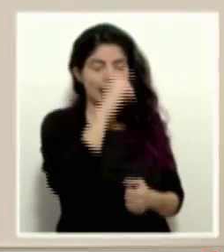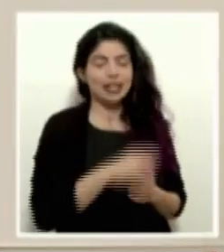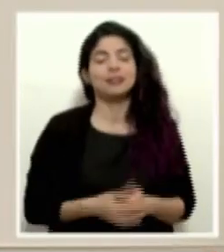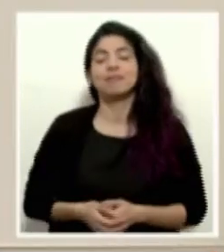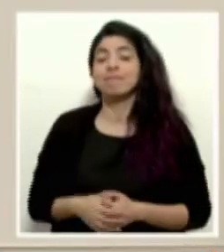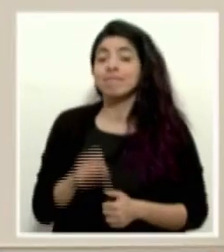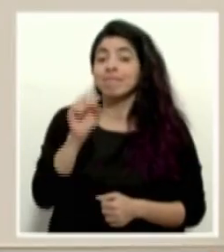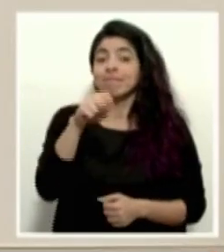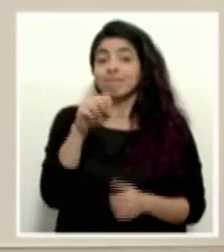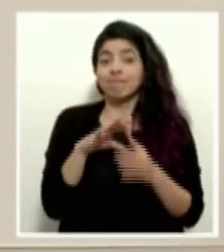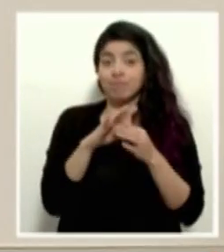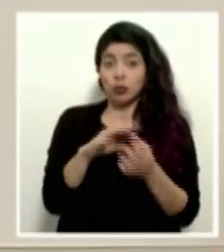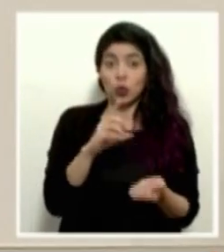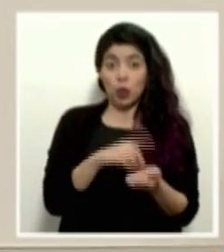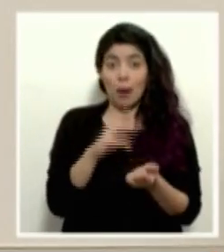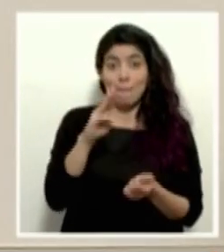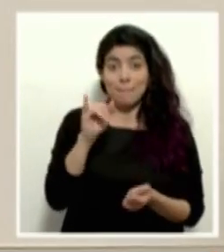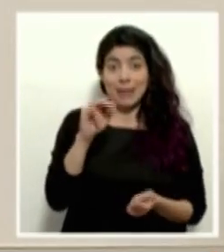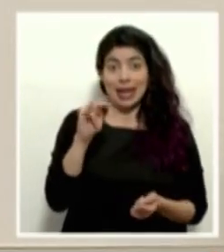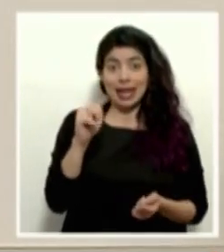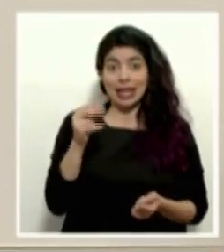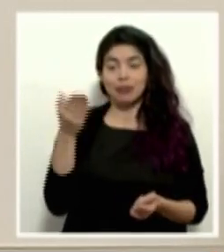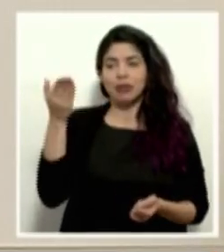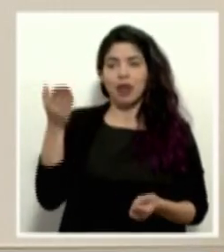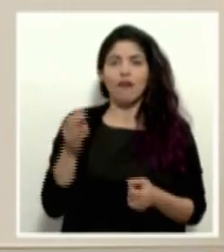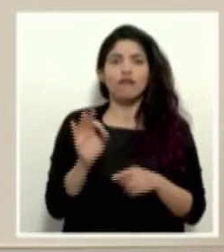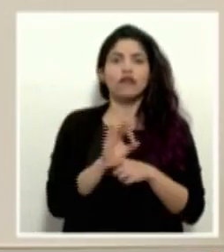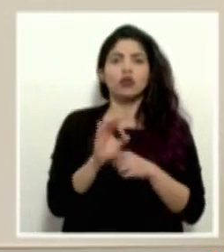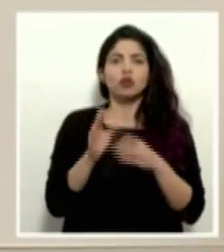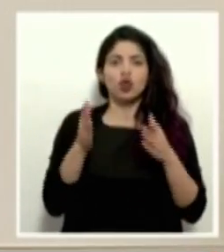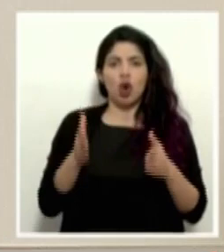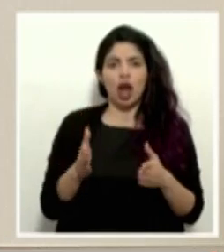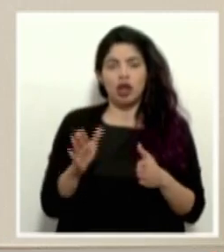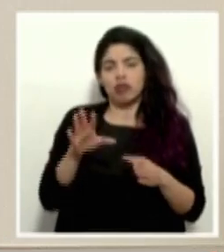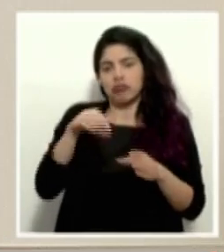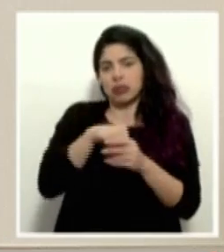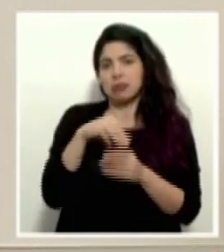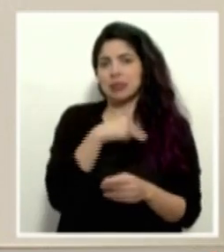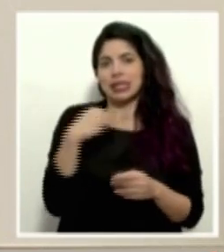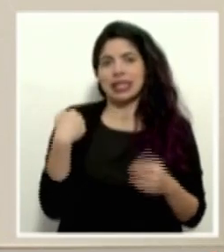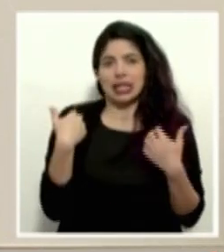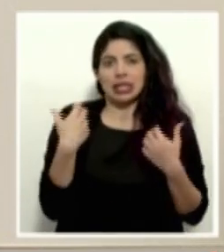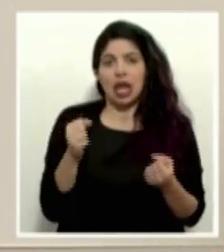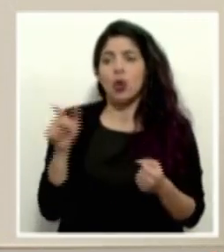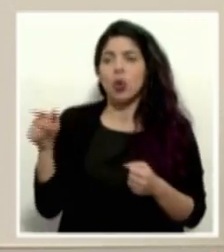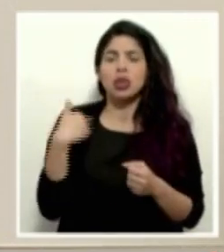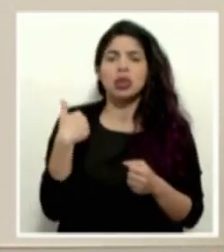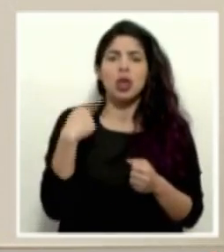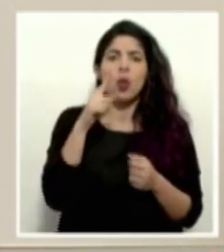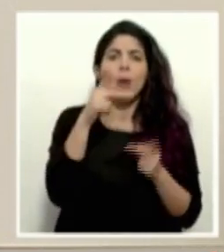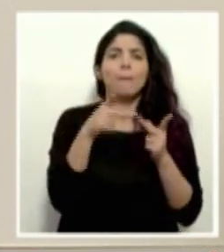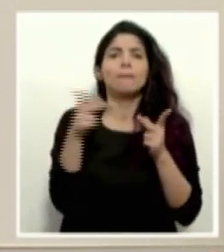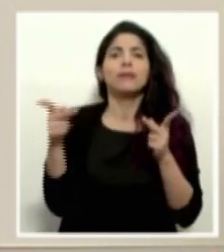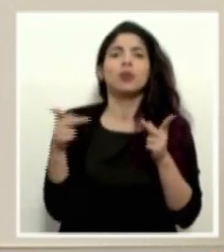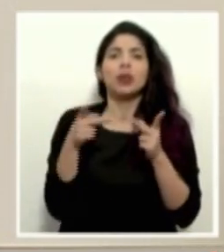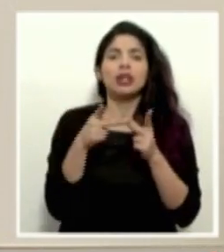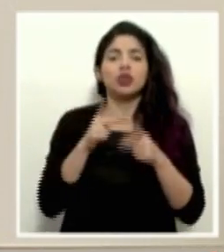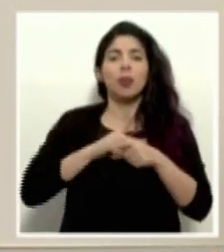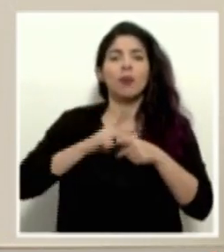Sí, con respecto al doctor Marín, él es un funcionario regular del Ministerio de Salud. Él ocupa un puesto de